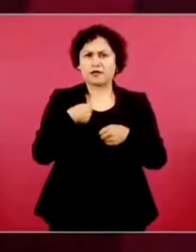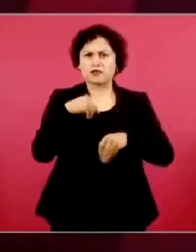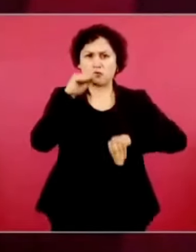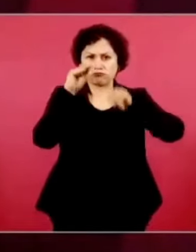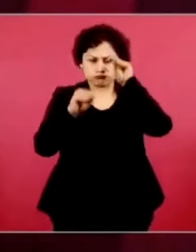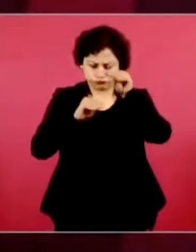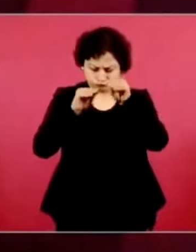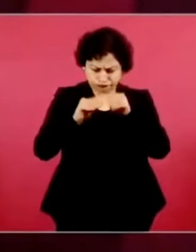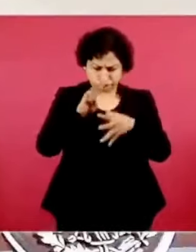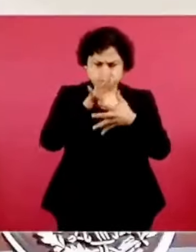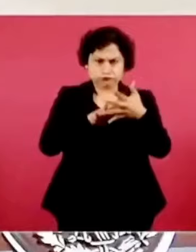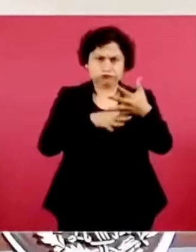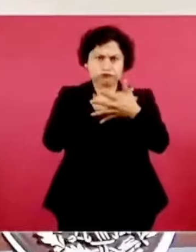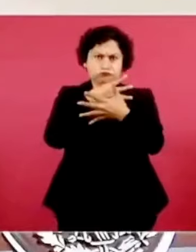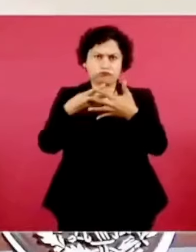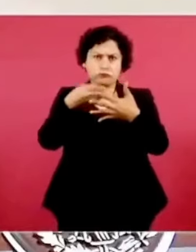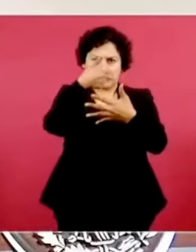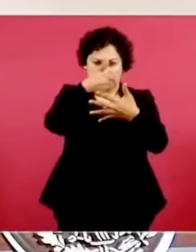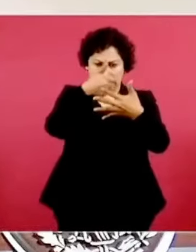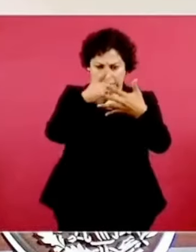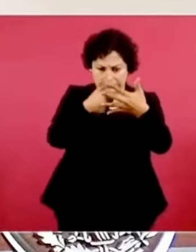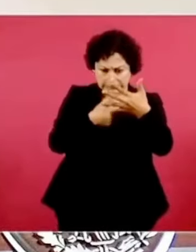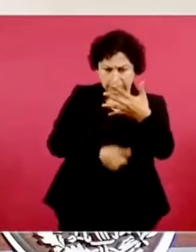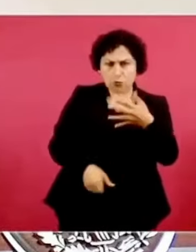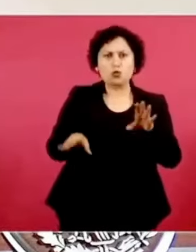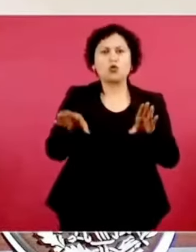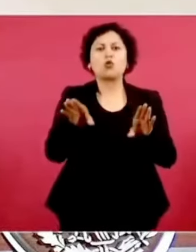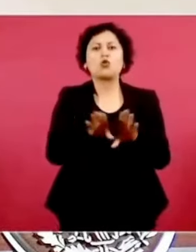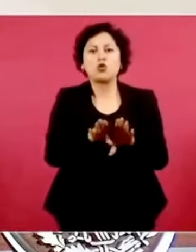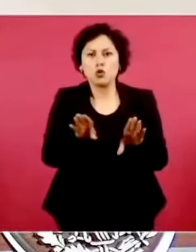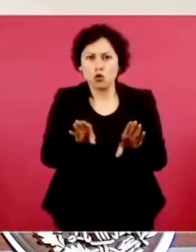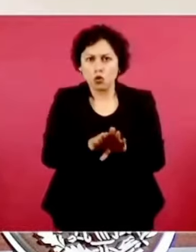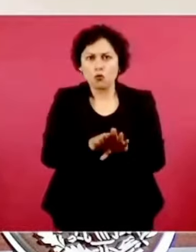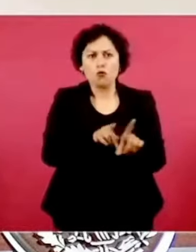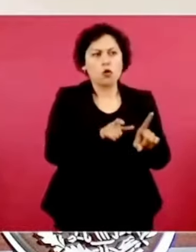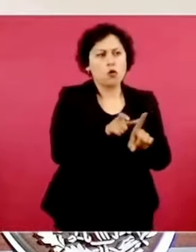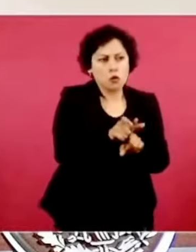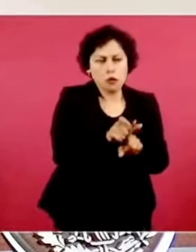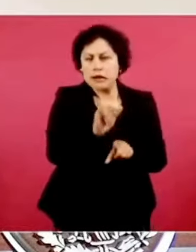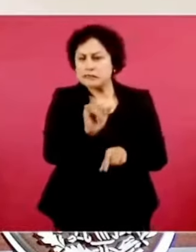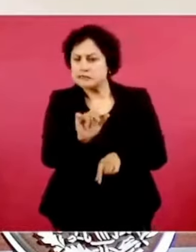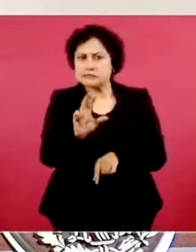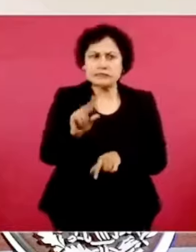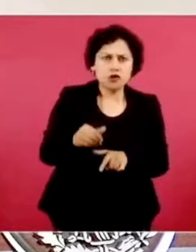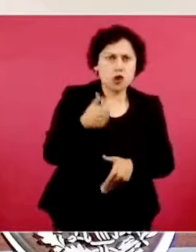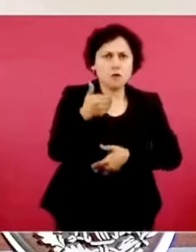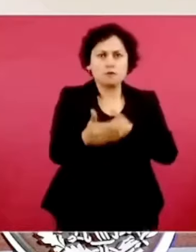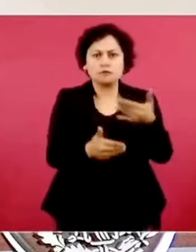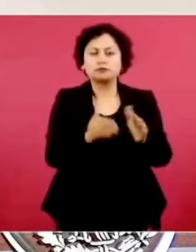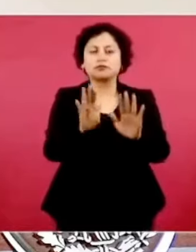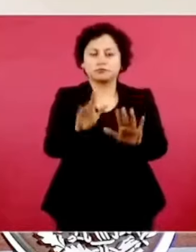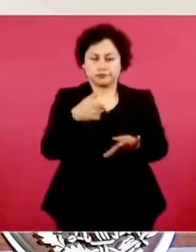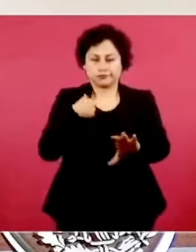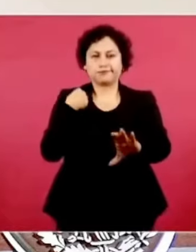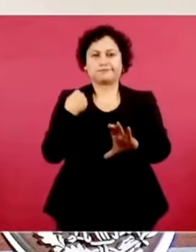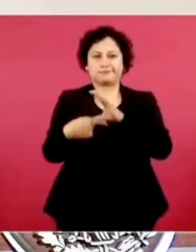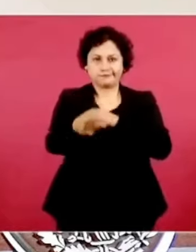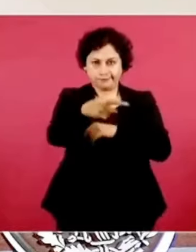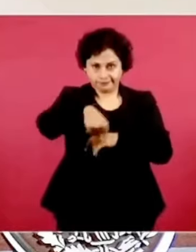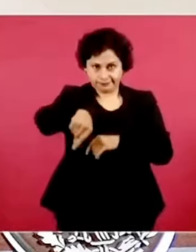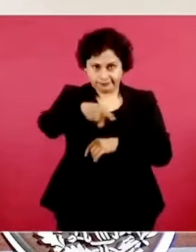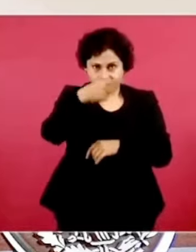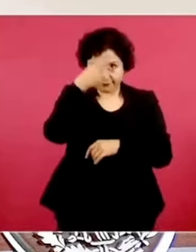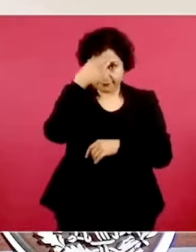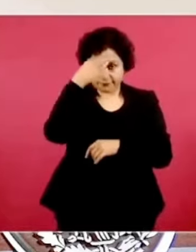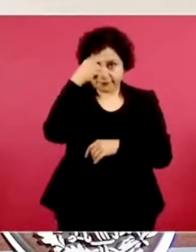estatus de cada uno, que es un poco lo que ya están, nada más que está por partidos, y les hago el